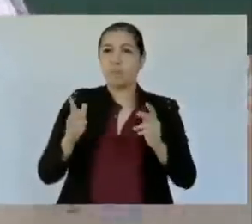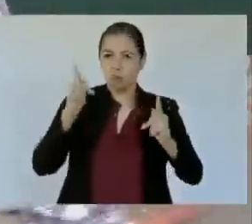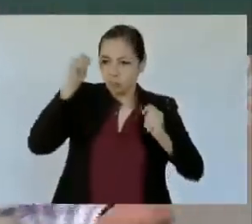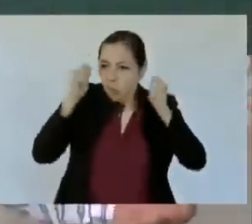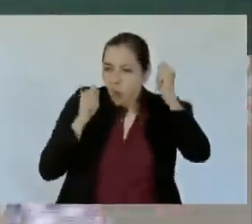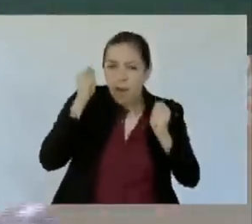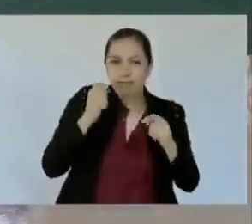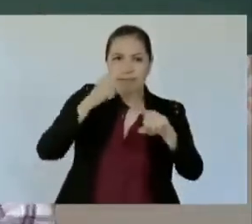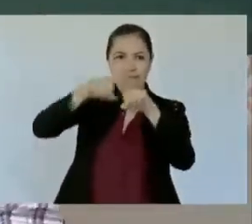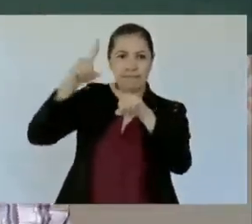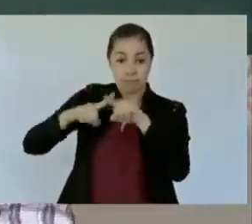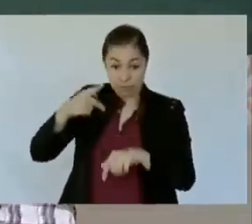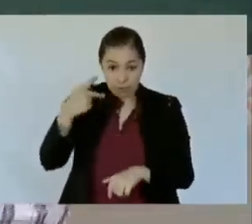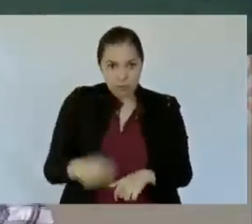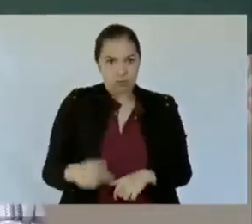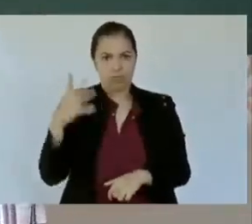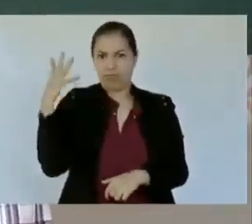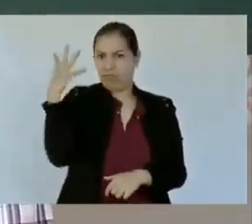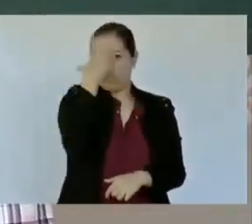bellísimo.